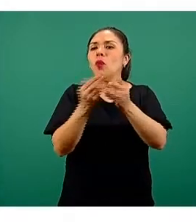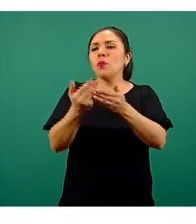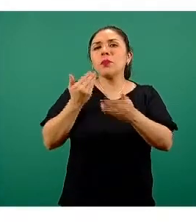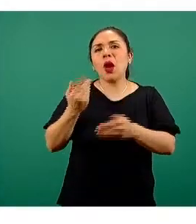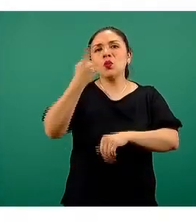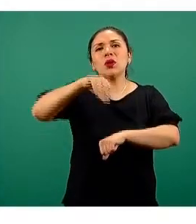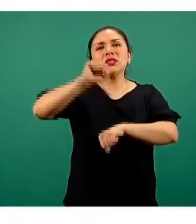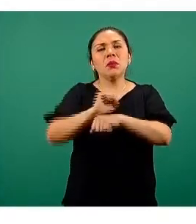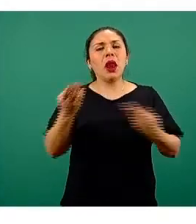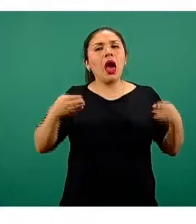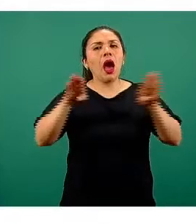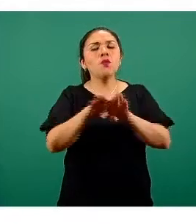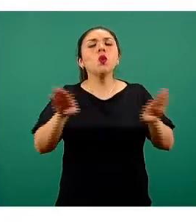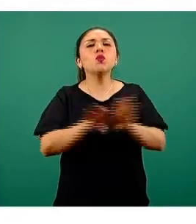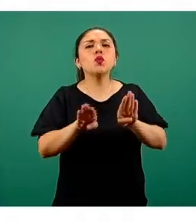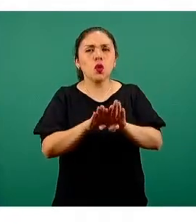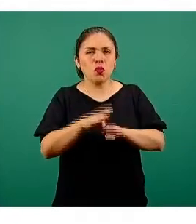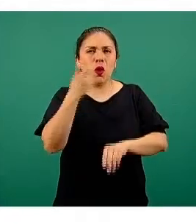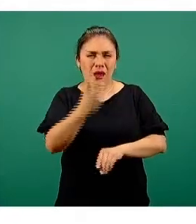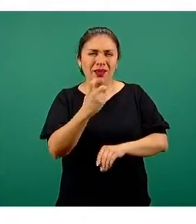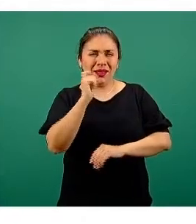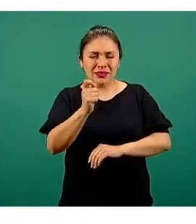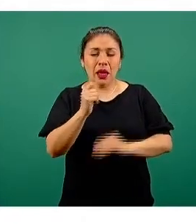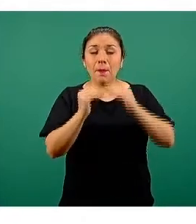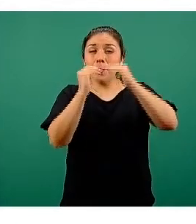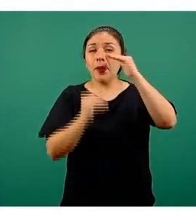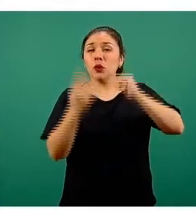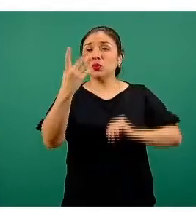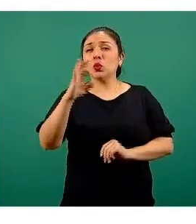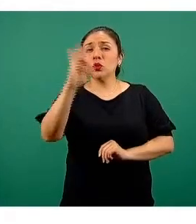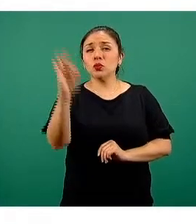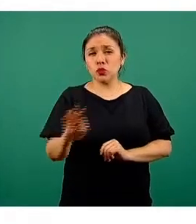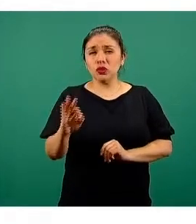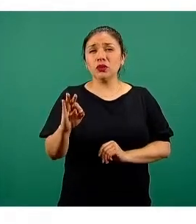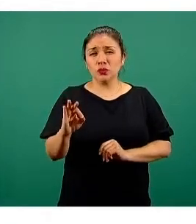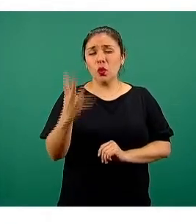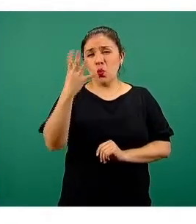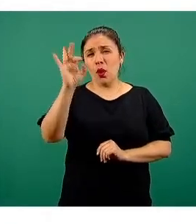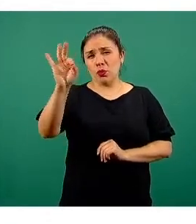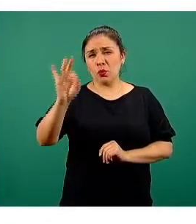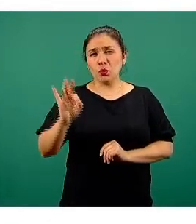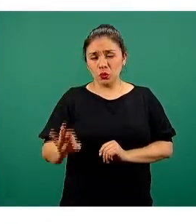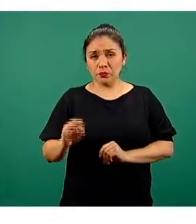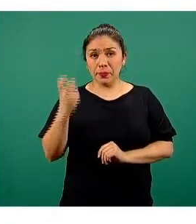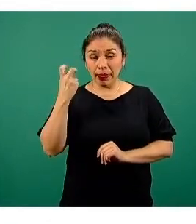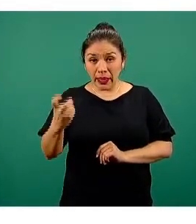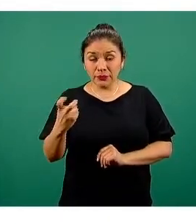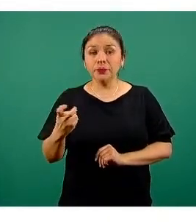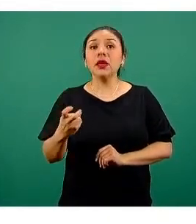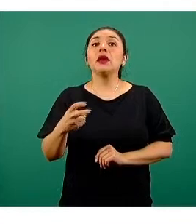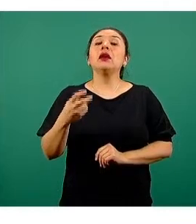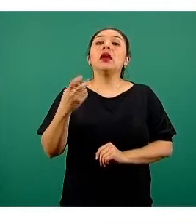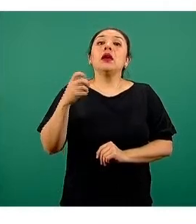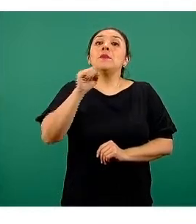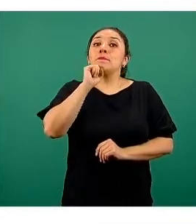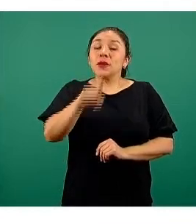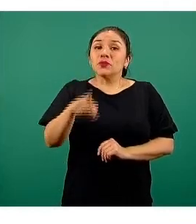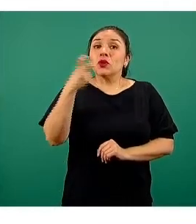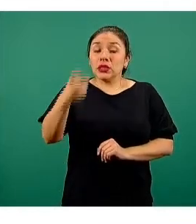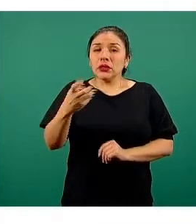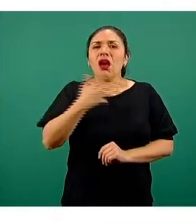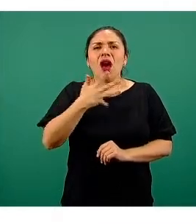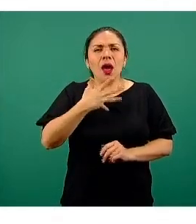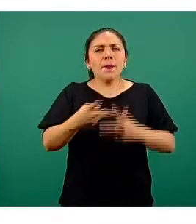semana previa, es decir, la semana 1, de menos 4 puntos porcentuales. Este porcentaje precisamente lo